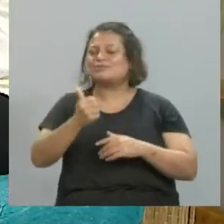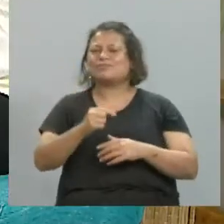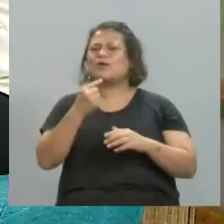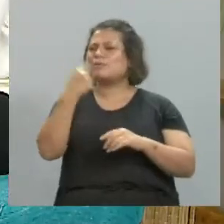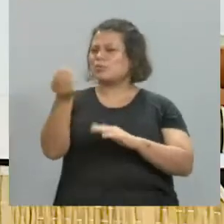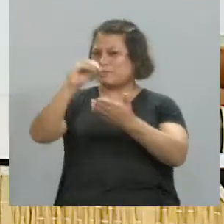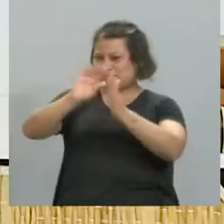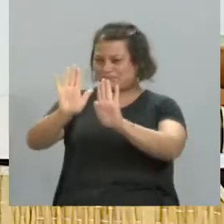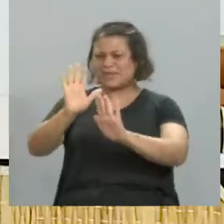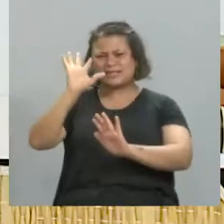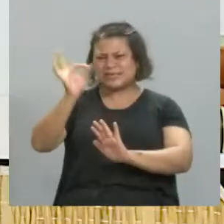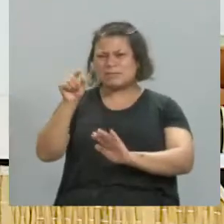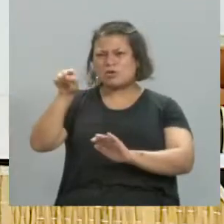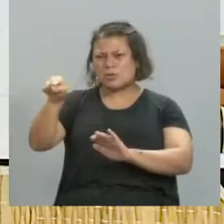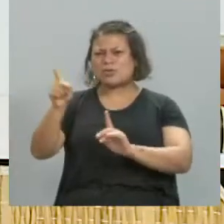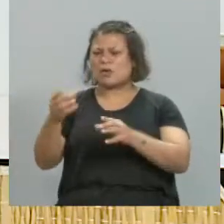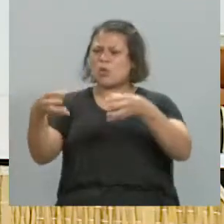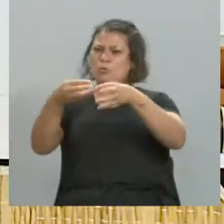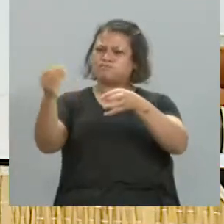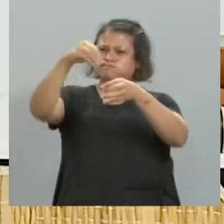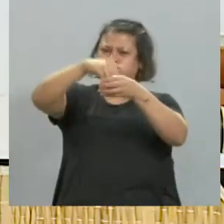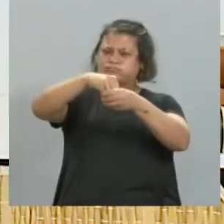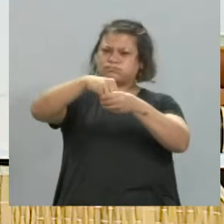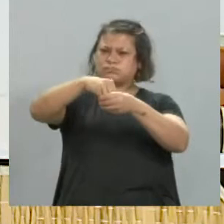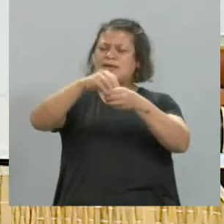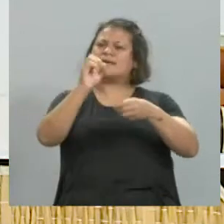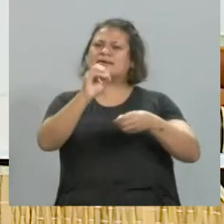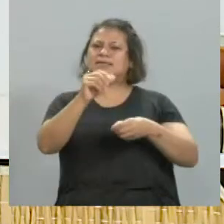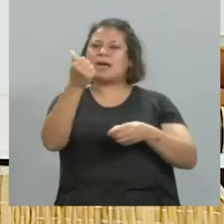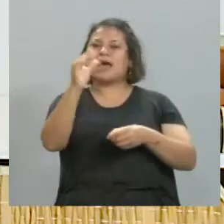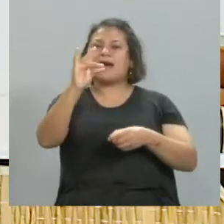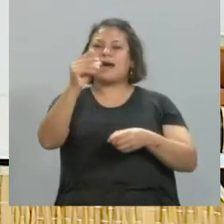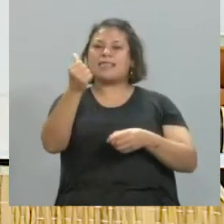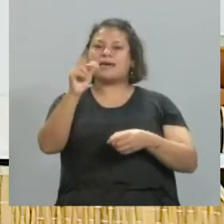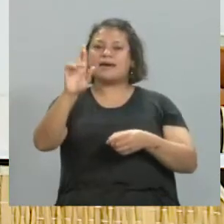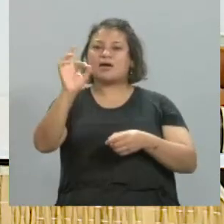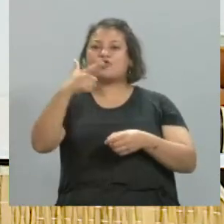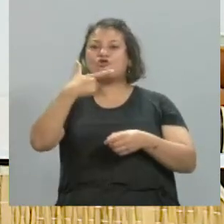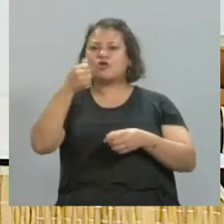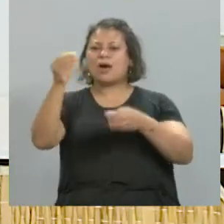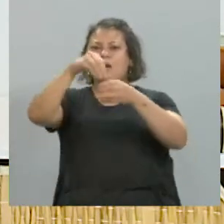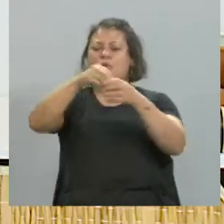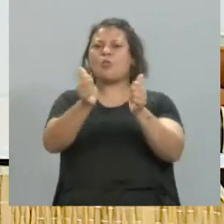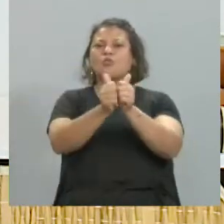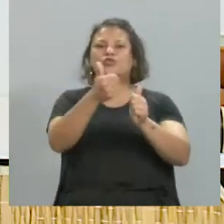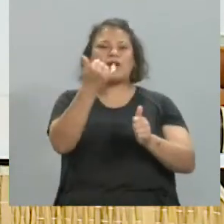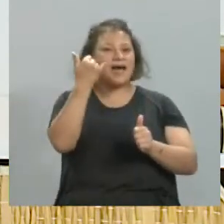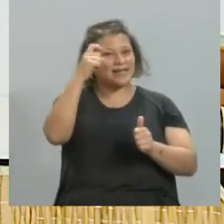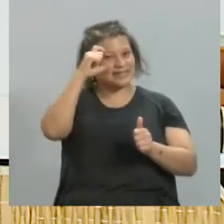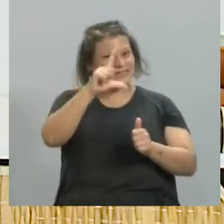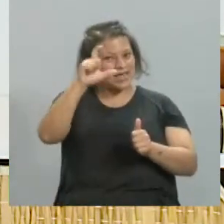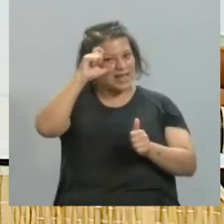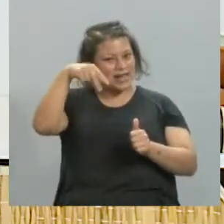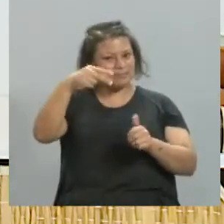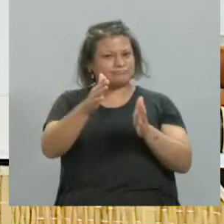más, porque también sabemos que sos parte de un colectivo artístico que se llama Ada Rosa, estás ahí trabajando con Ayelen Villalba y queríamos que nos